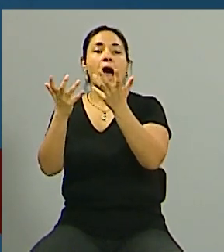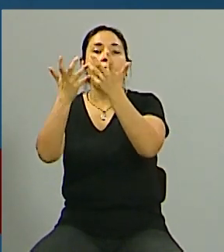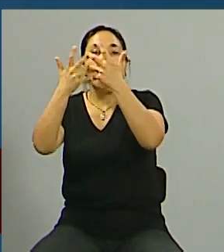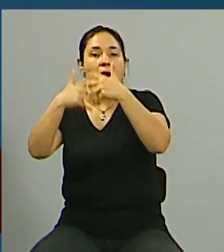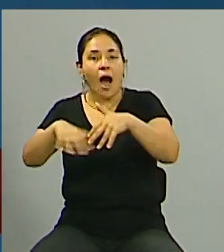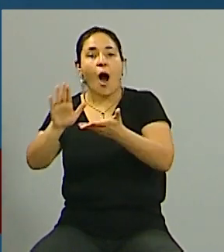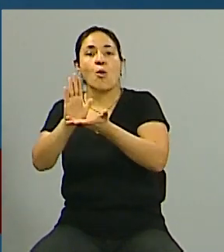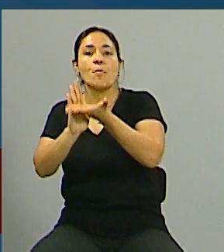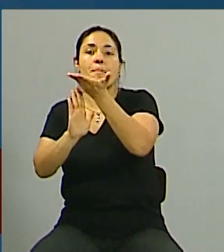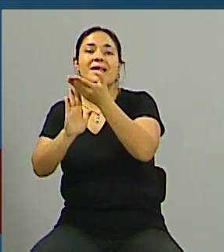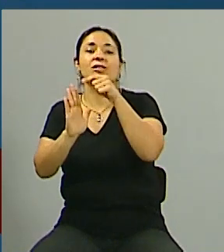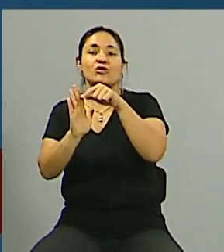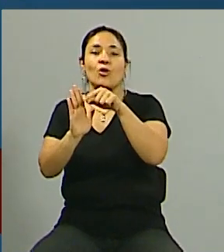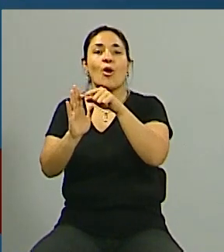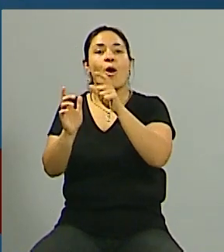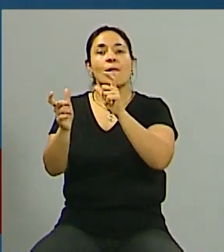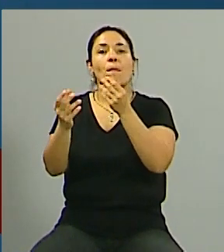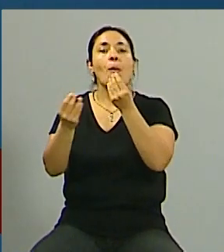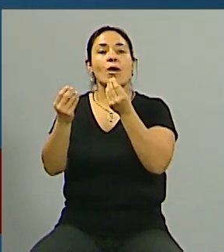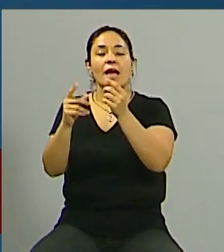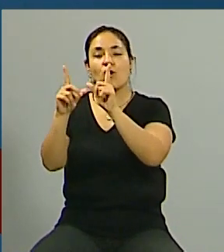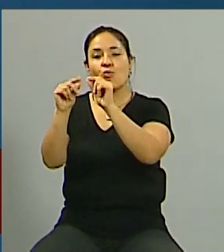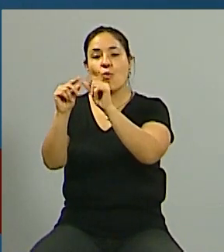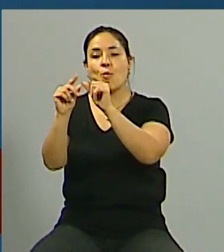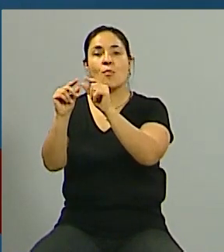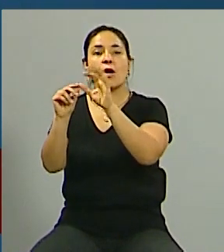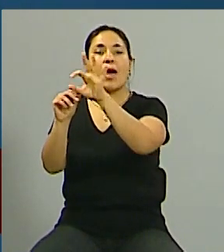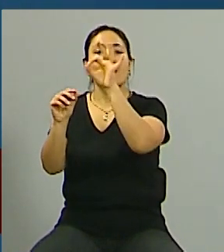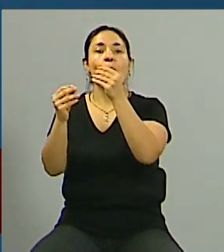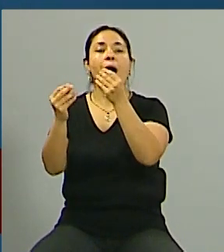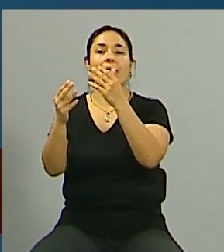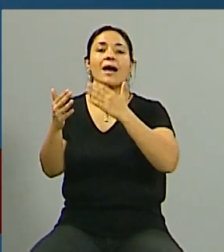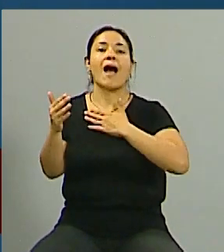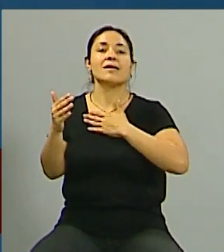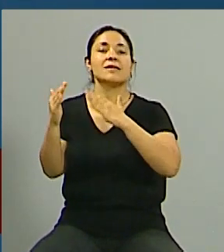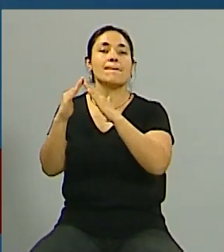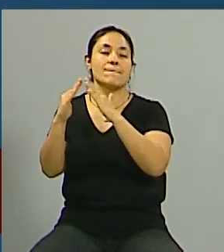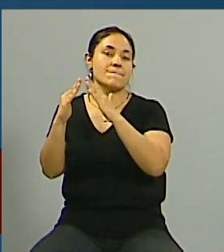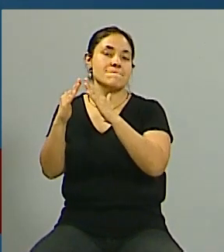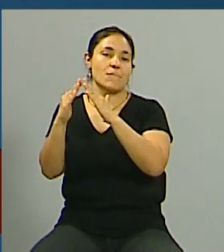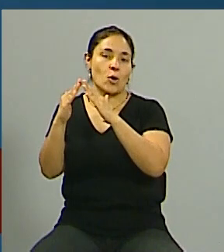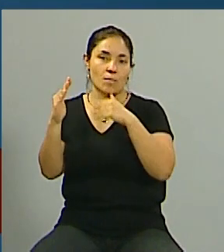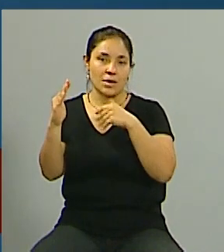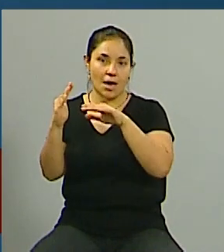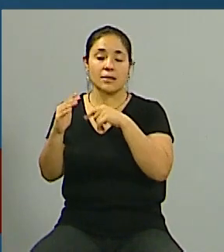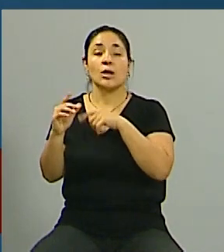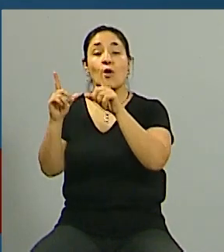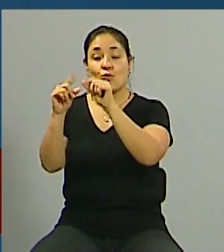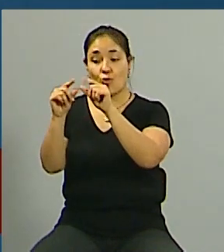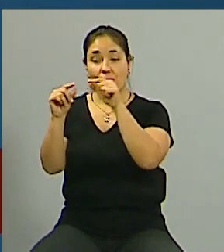por esta nueva cláusula que es el índice de casa propia. ¿Por qué digo beneficioso? Porque, bueno, justamente este índice busca